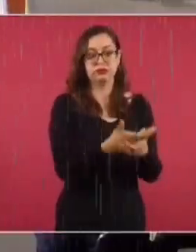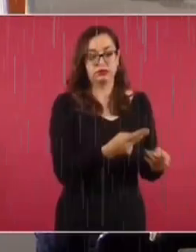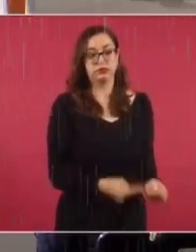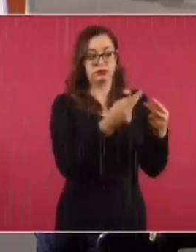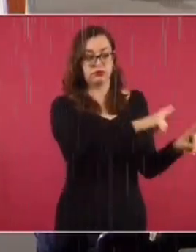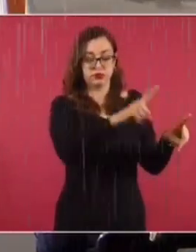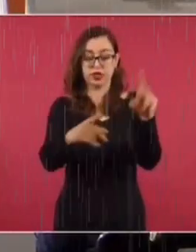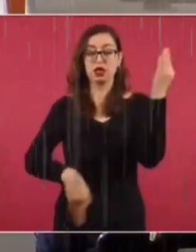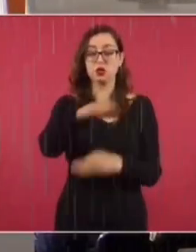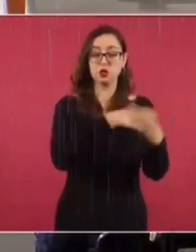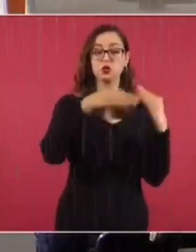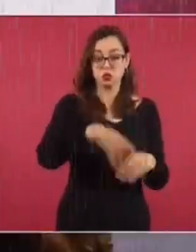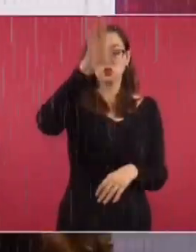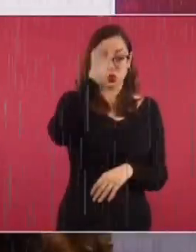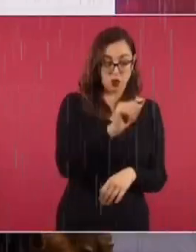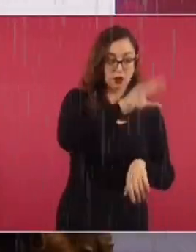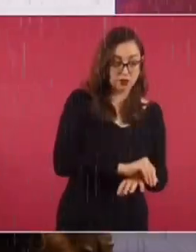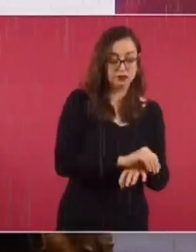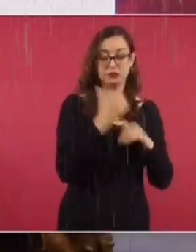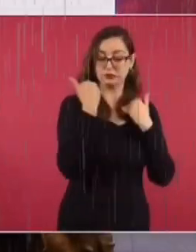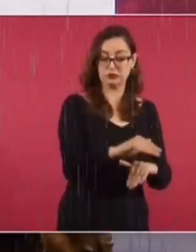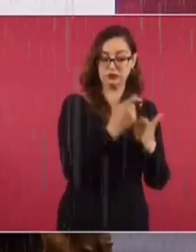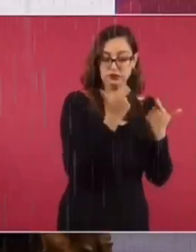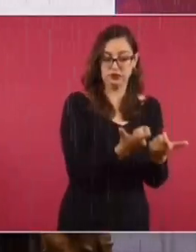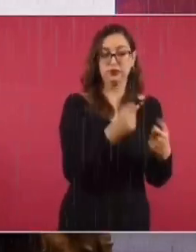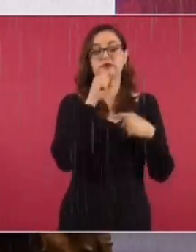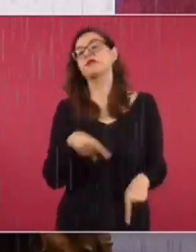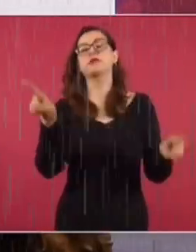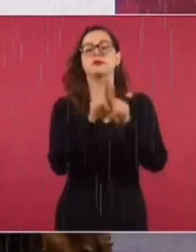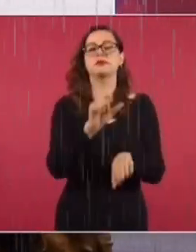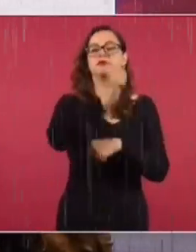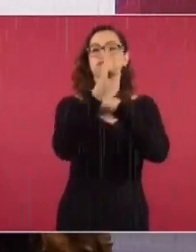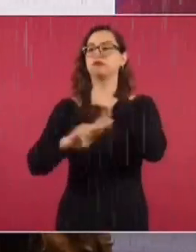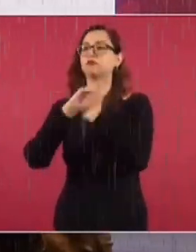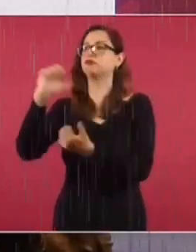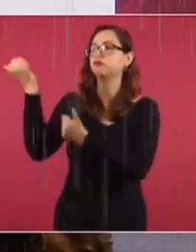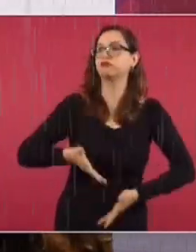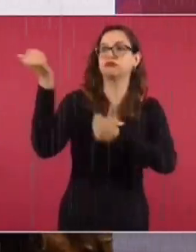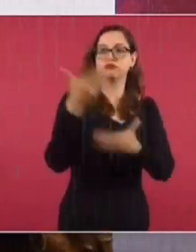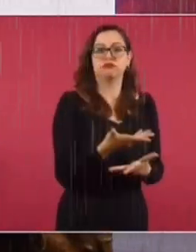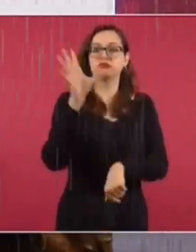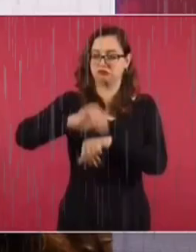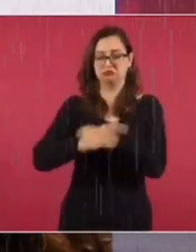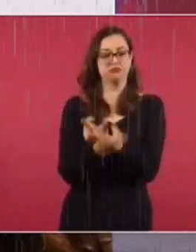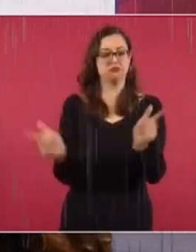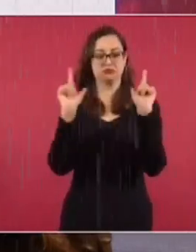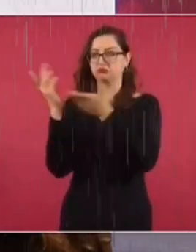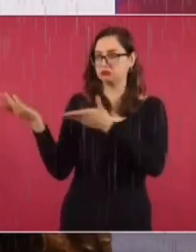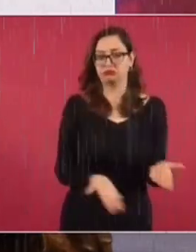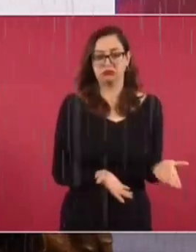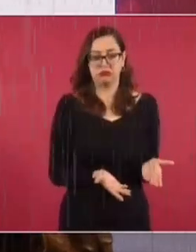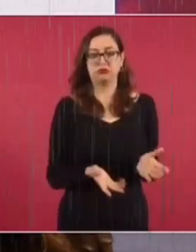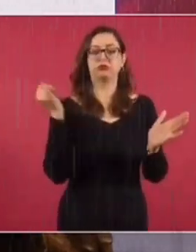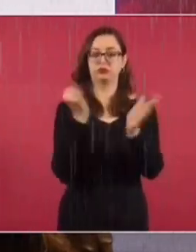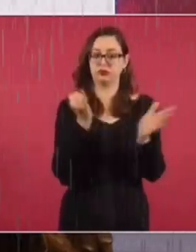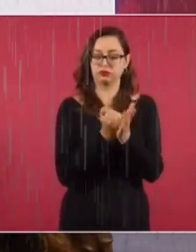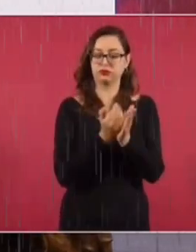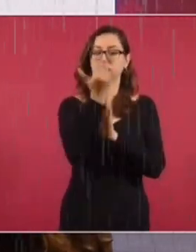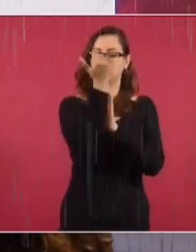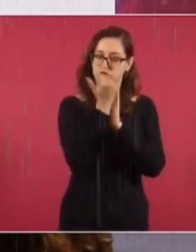y también con las licencias para importar alimentos, esto